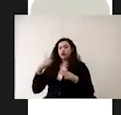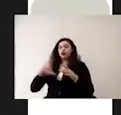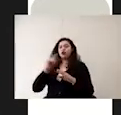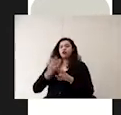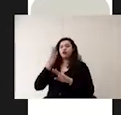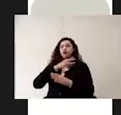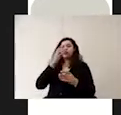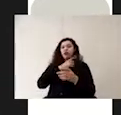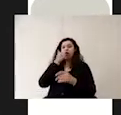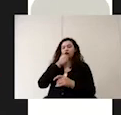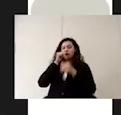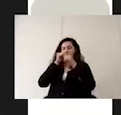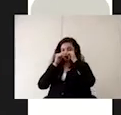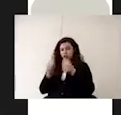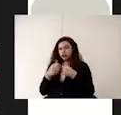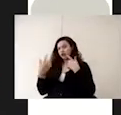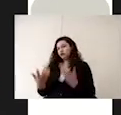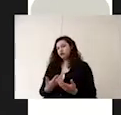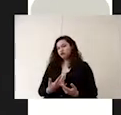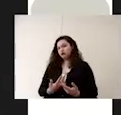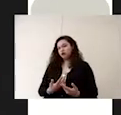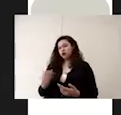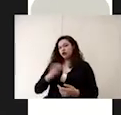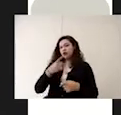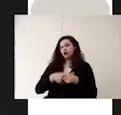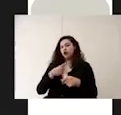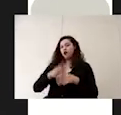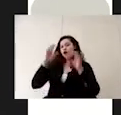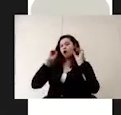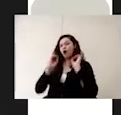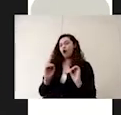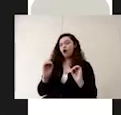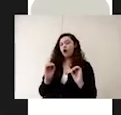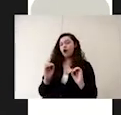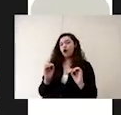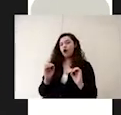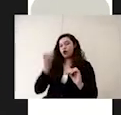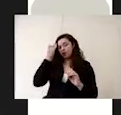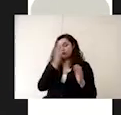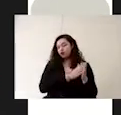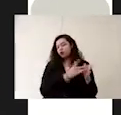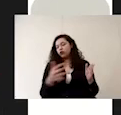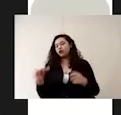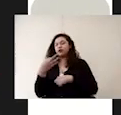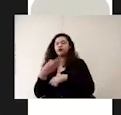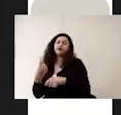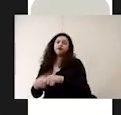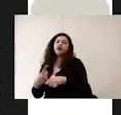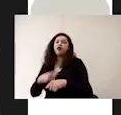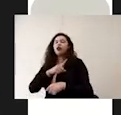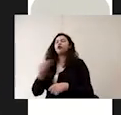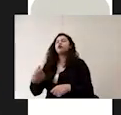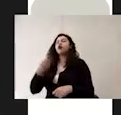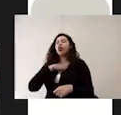alumno que esté enfermo o que haya enfermado durante la jornada después de toser o